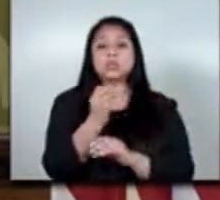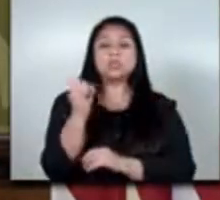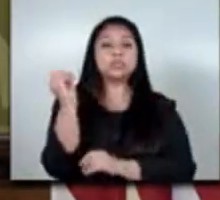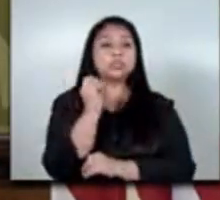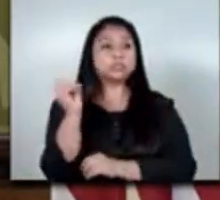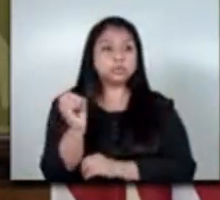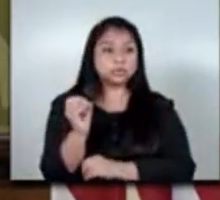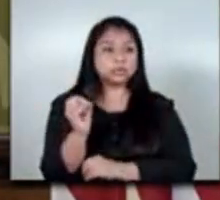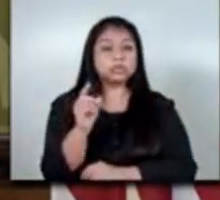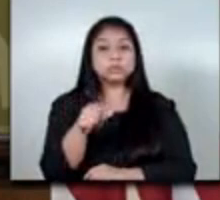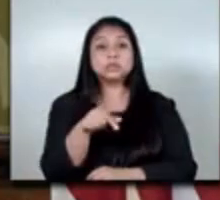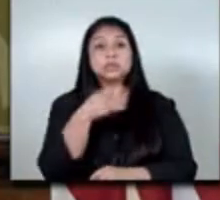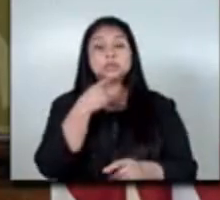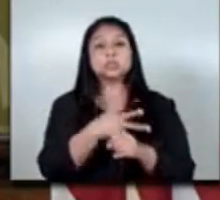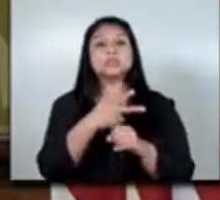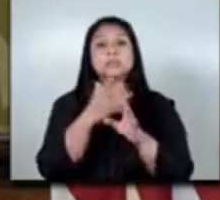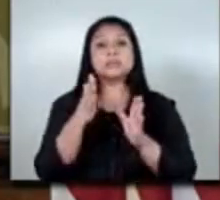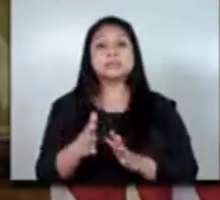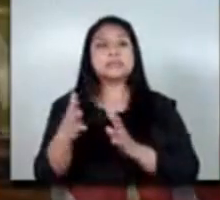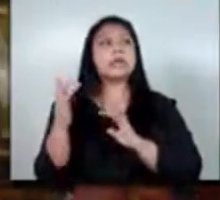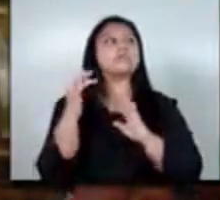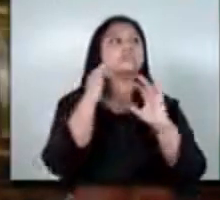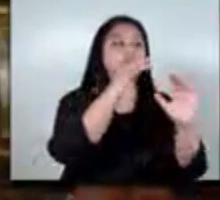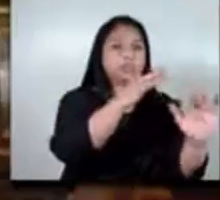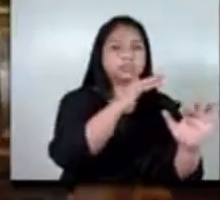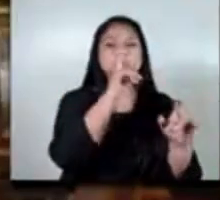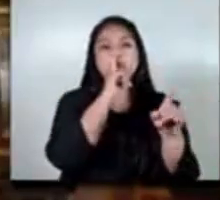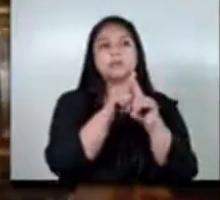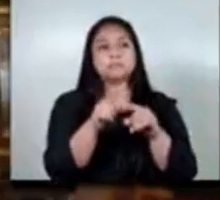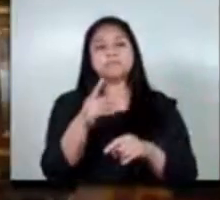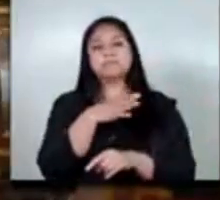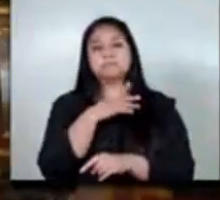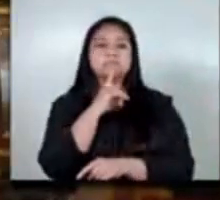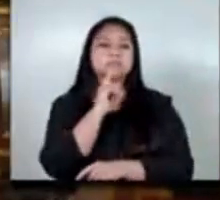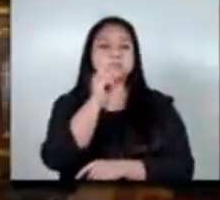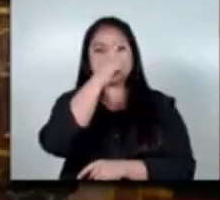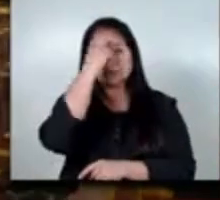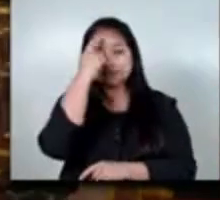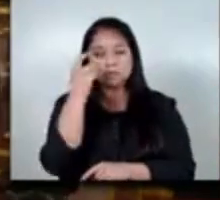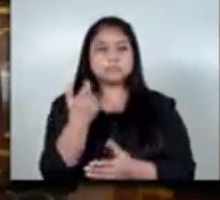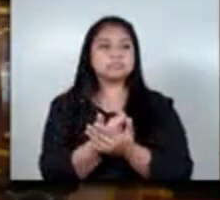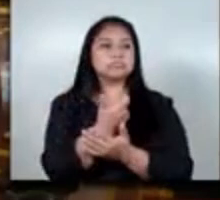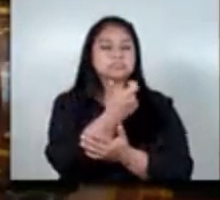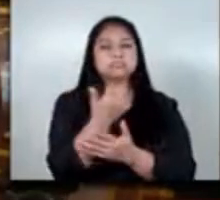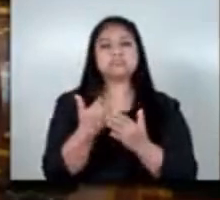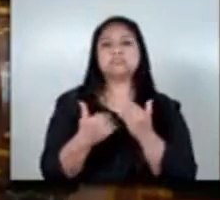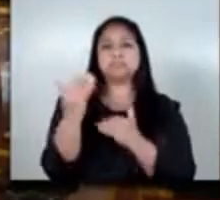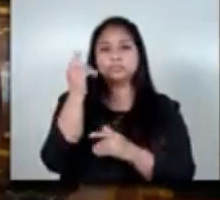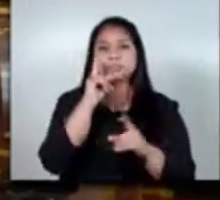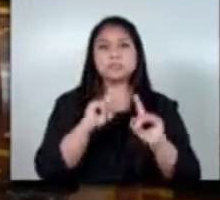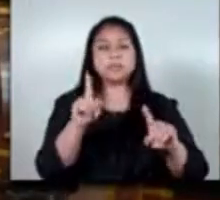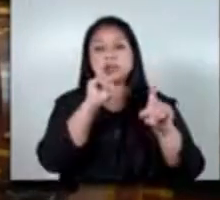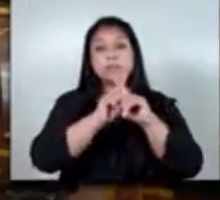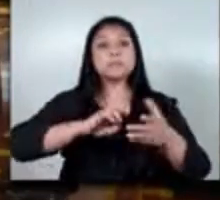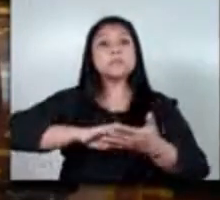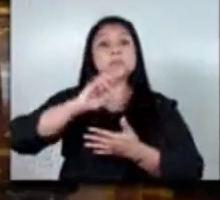de los guatemaltecos migran en busca de mejores trabajos y salarios más altos y este programa